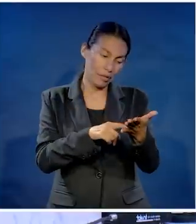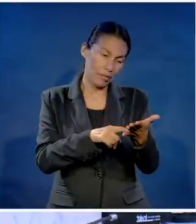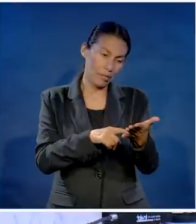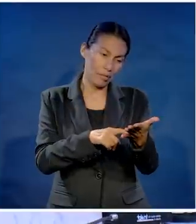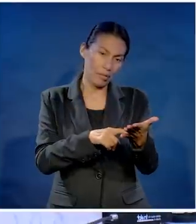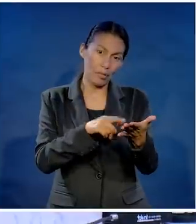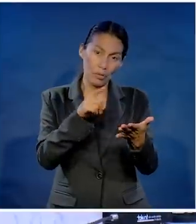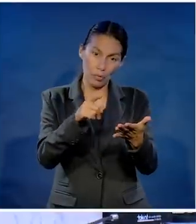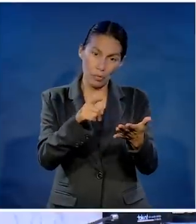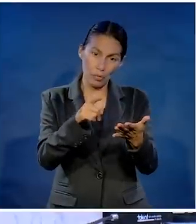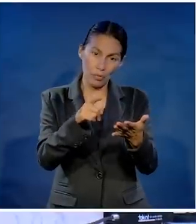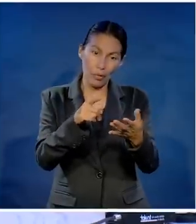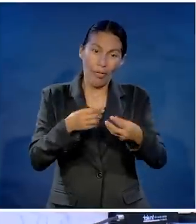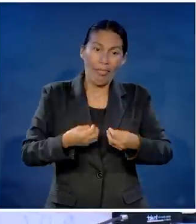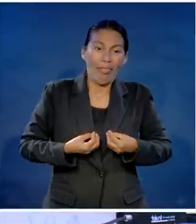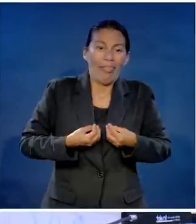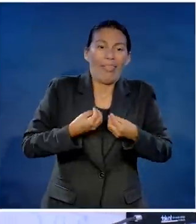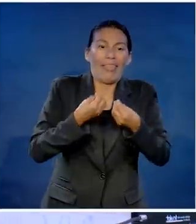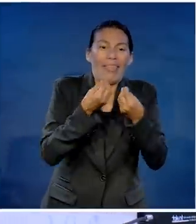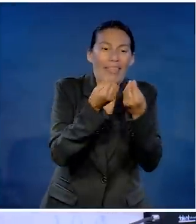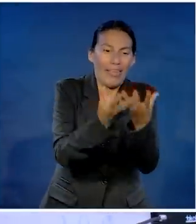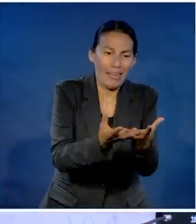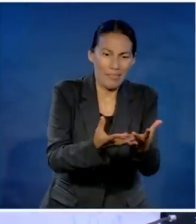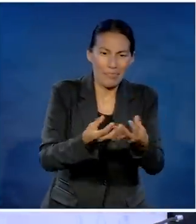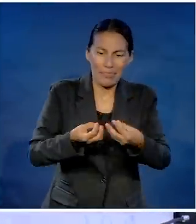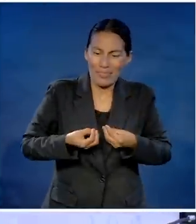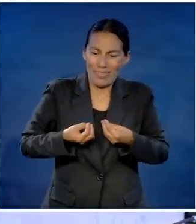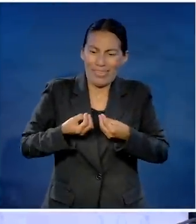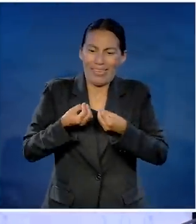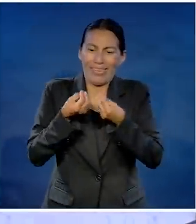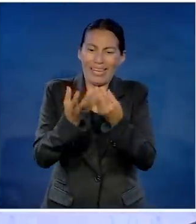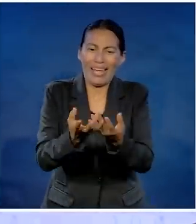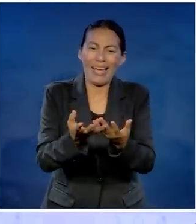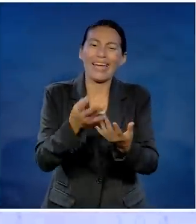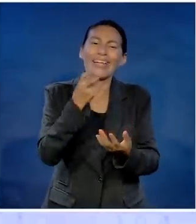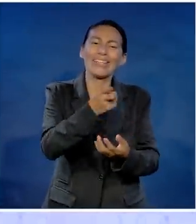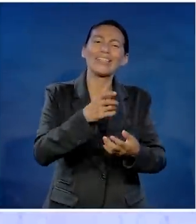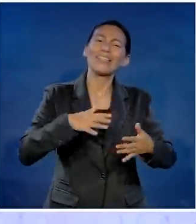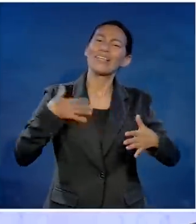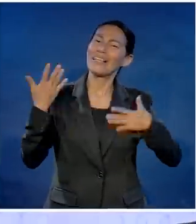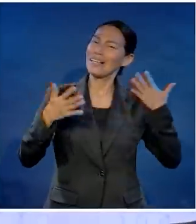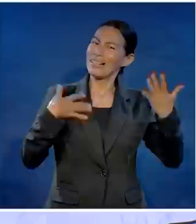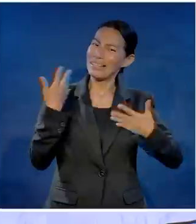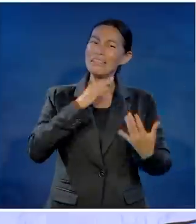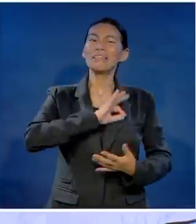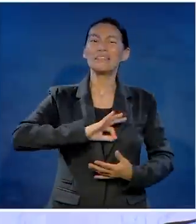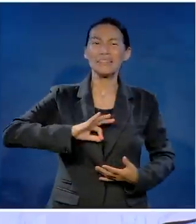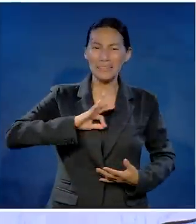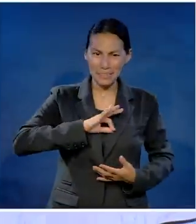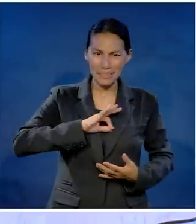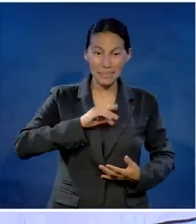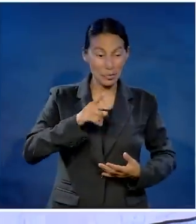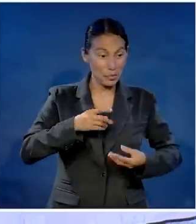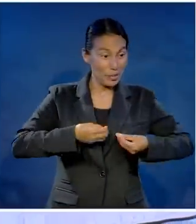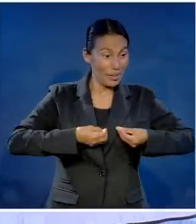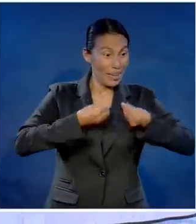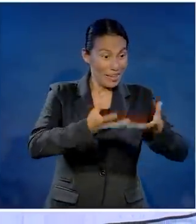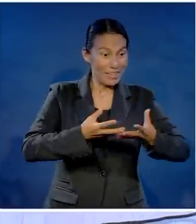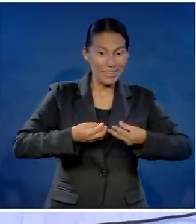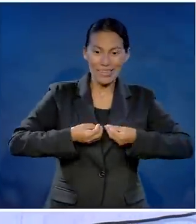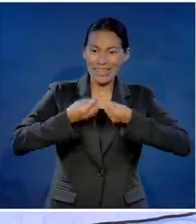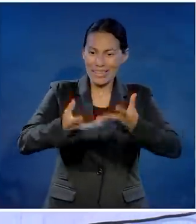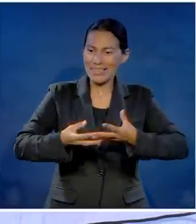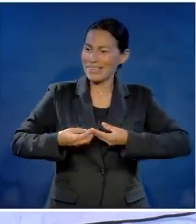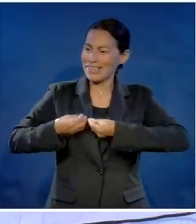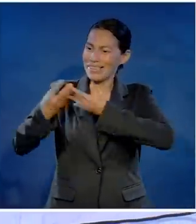Cuando usted entra a una relación para dar y no para recibir, es entonces cuando puede empezar a gozar de